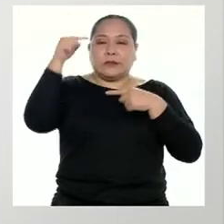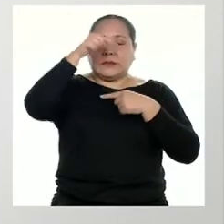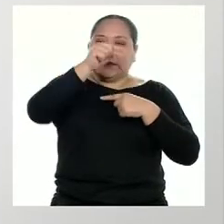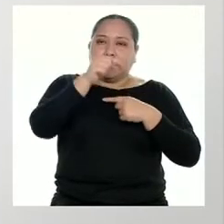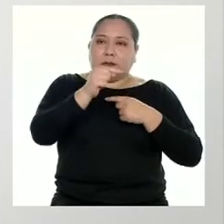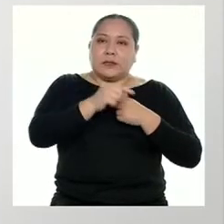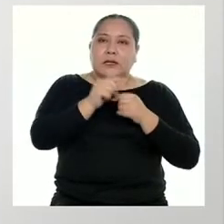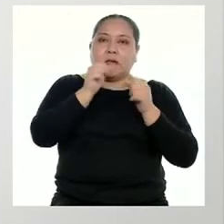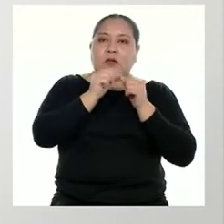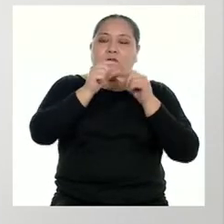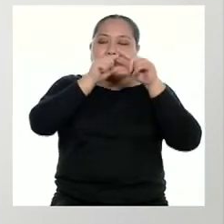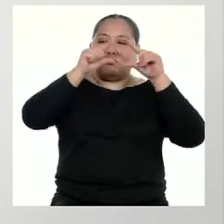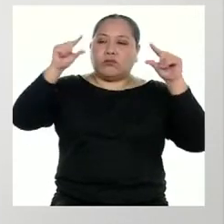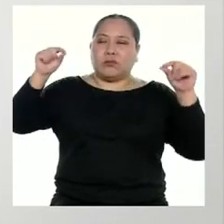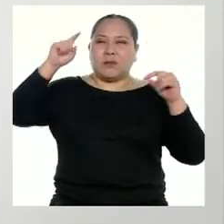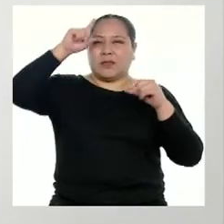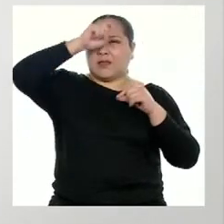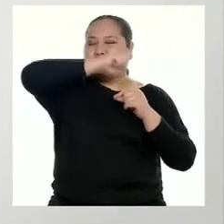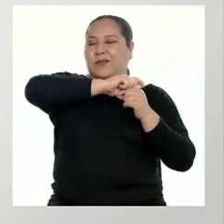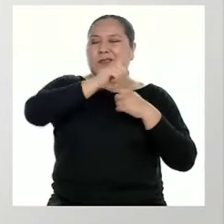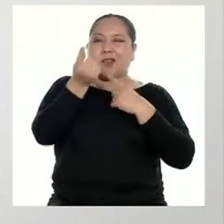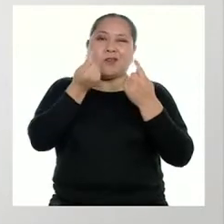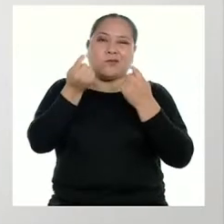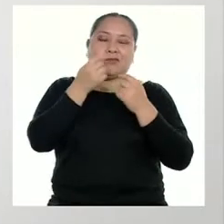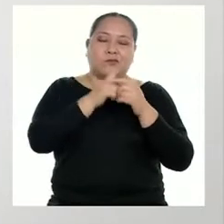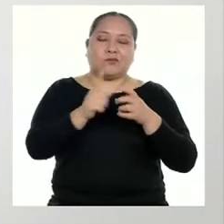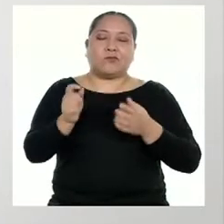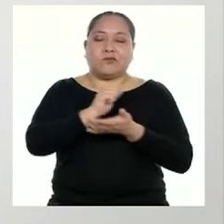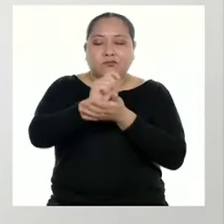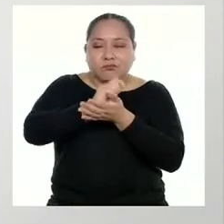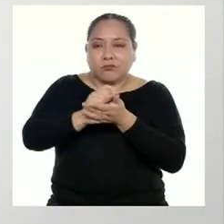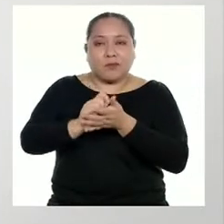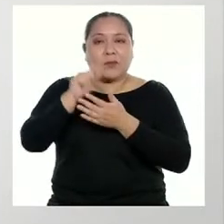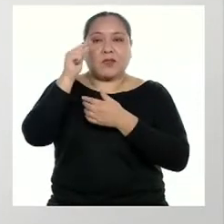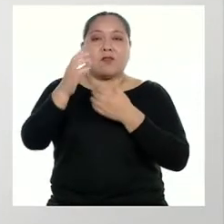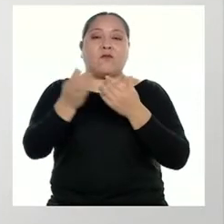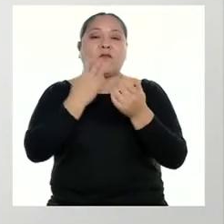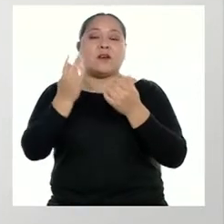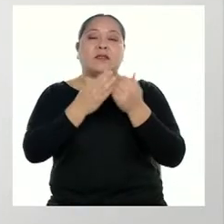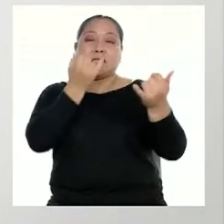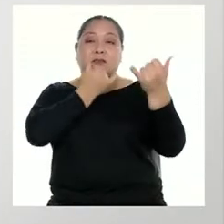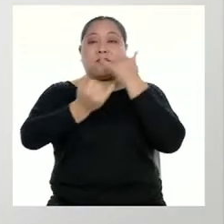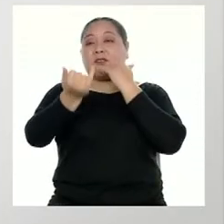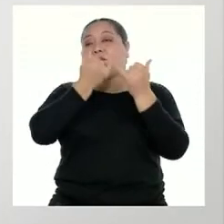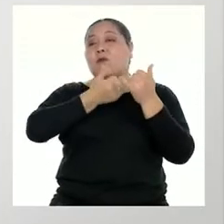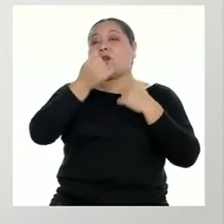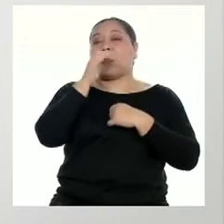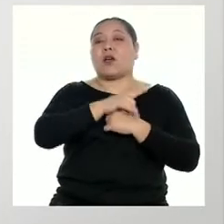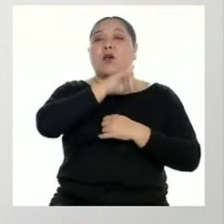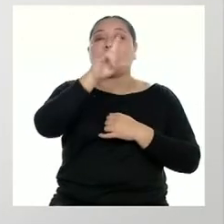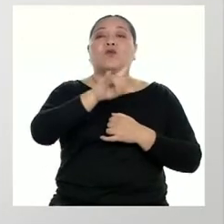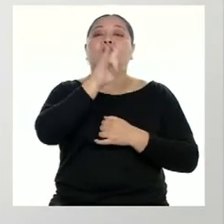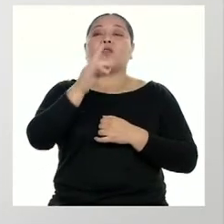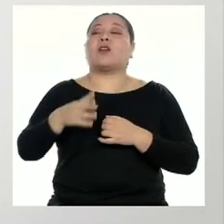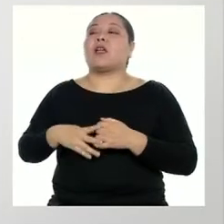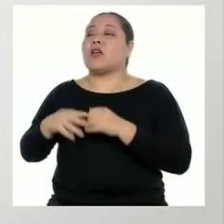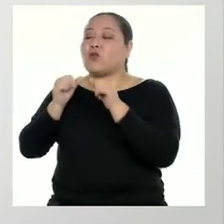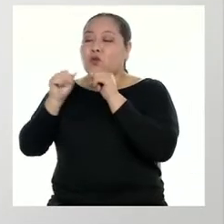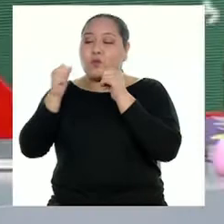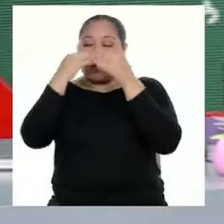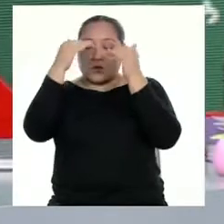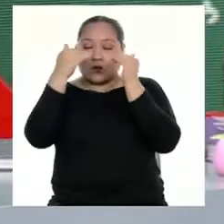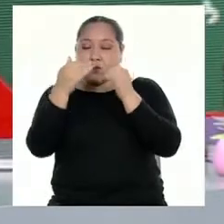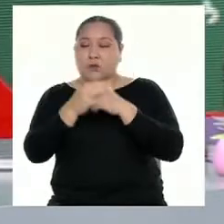estas cifras y son difíciles de manejar, por lo que es muy fácil que se cometan errores al usarlos en cálculos